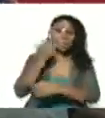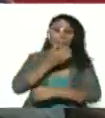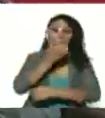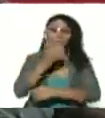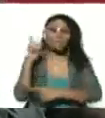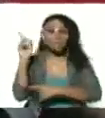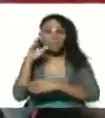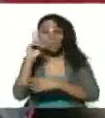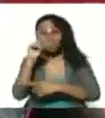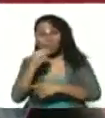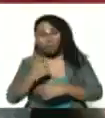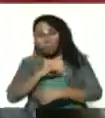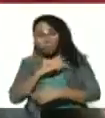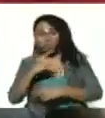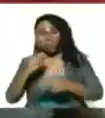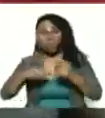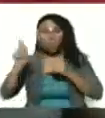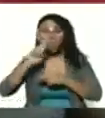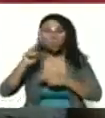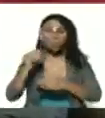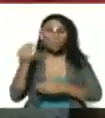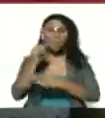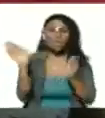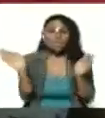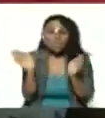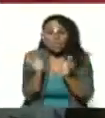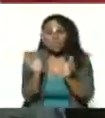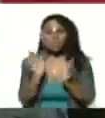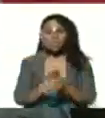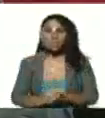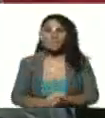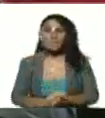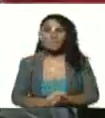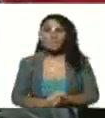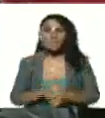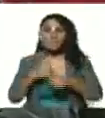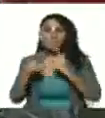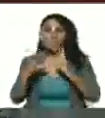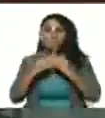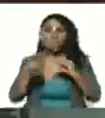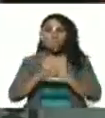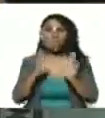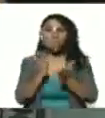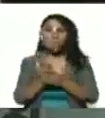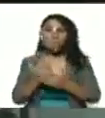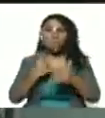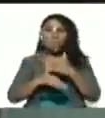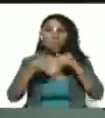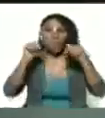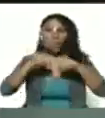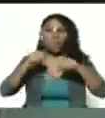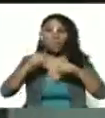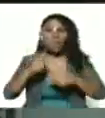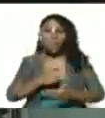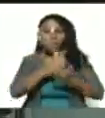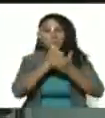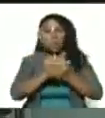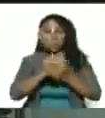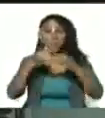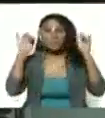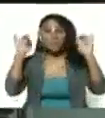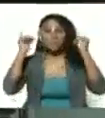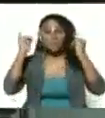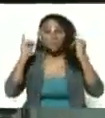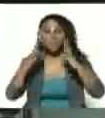y bueno nosotros vamos a utilizar unos más pequeños pero todo el mundo también vamos ahorita con la armada para su aniversario